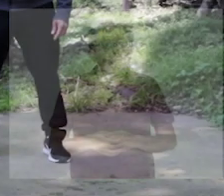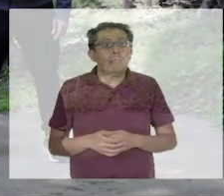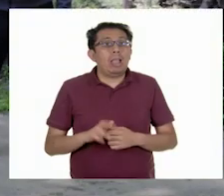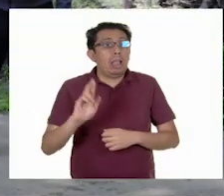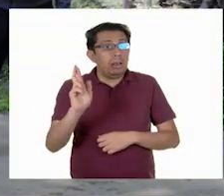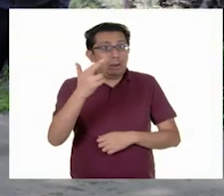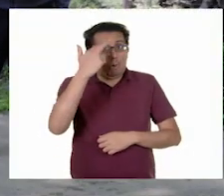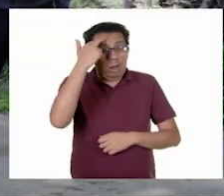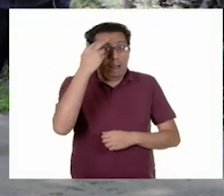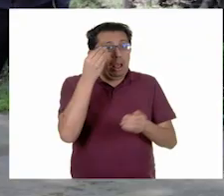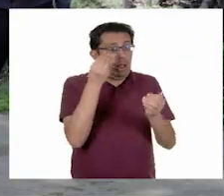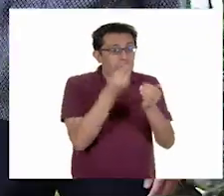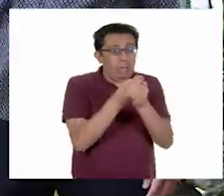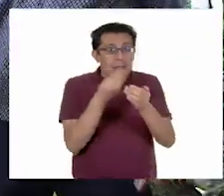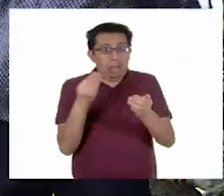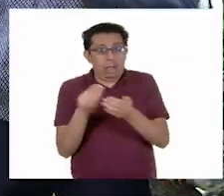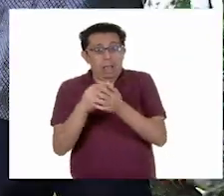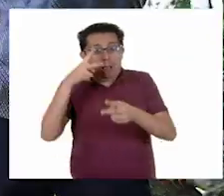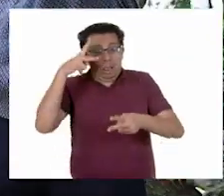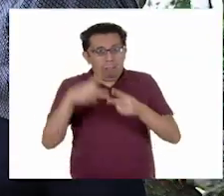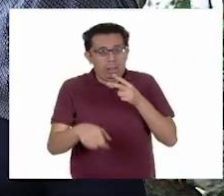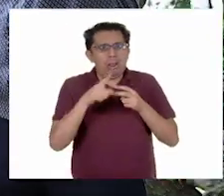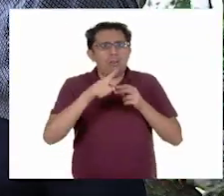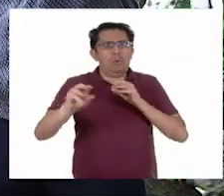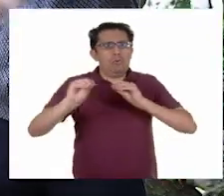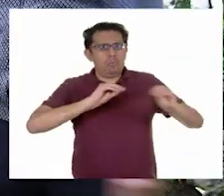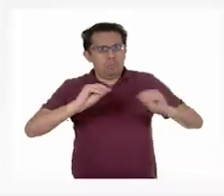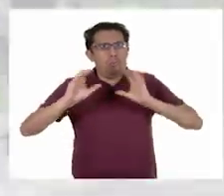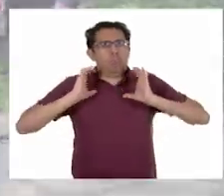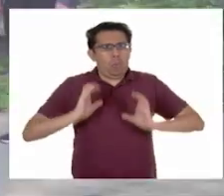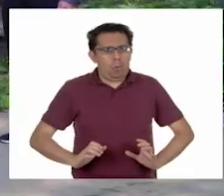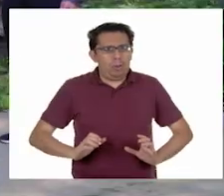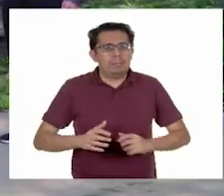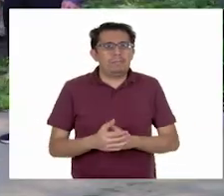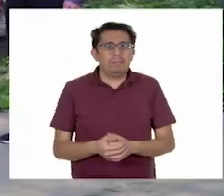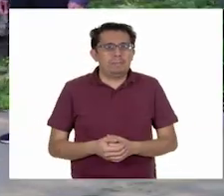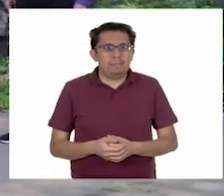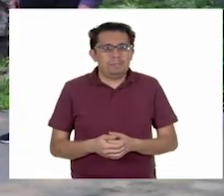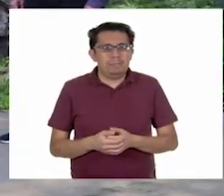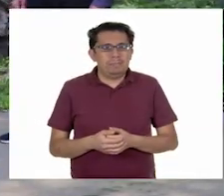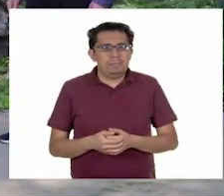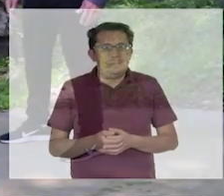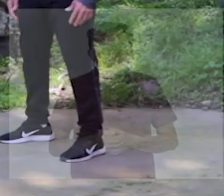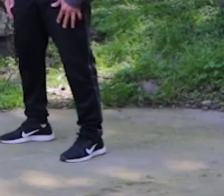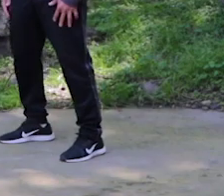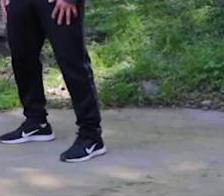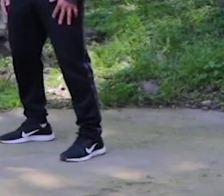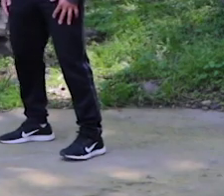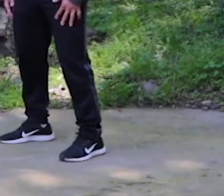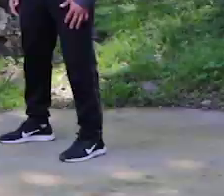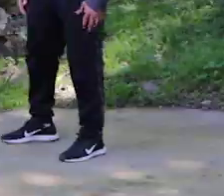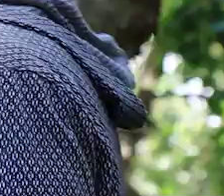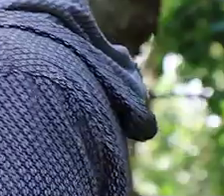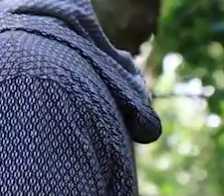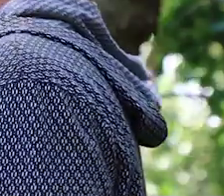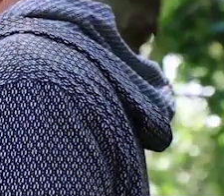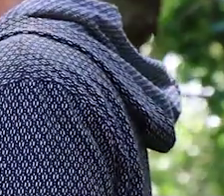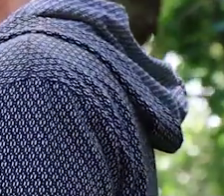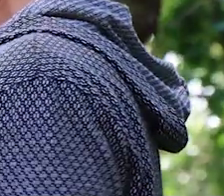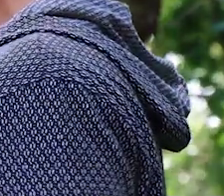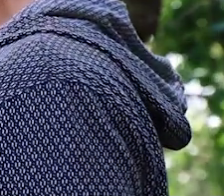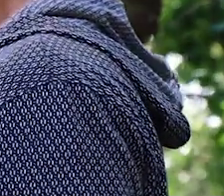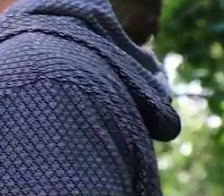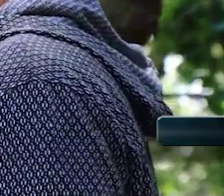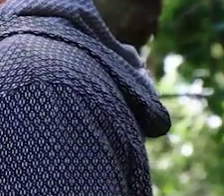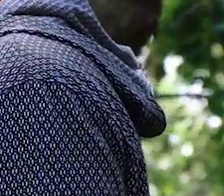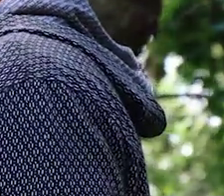Recuerda, entre clase y clase, activa tu cuerpo. Ok, vamos a trabajar pierna. Vamos